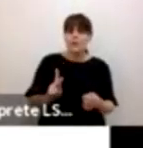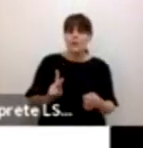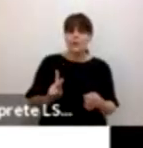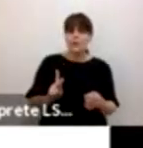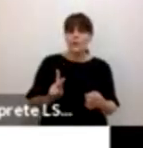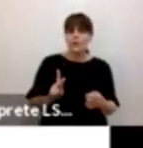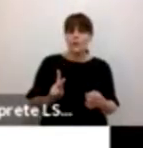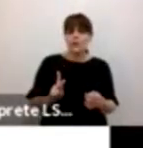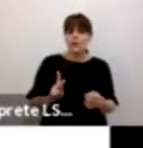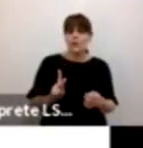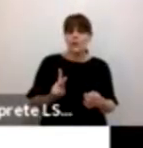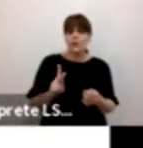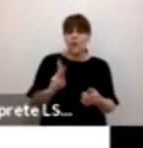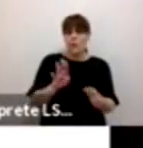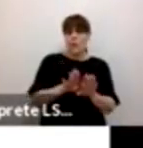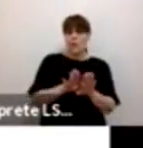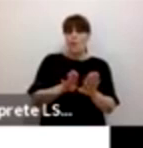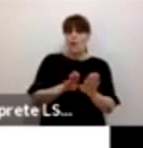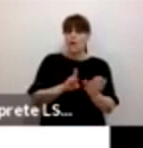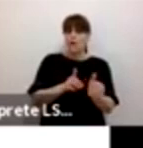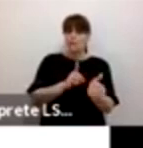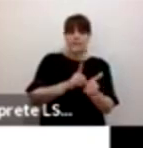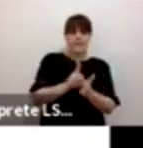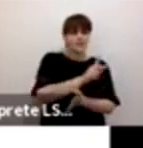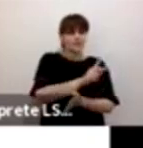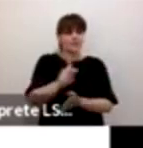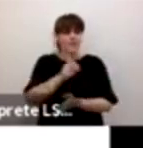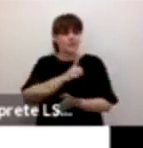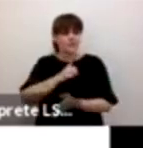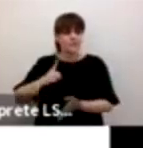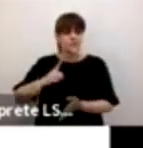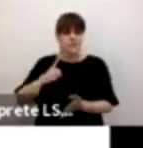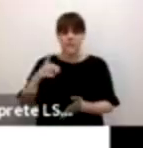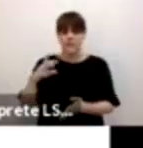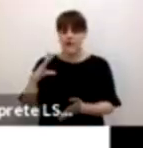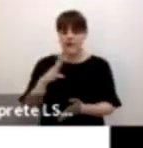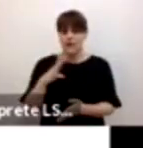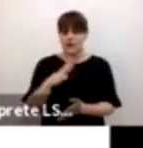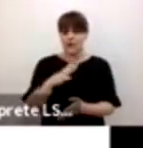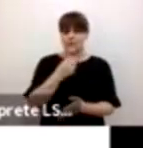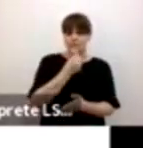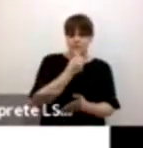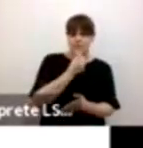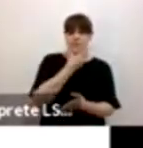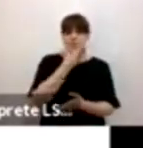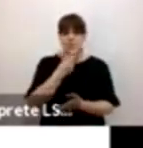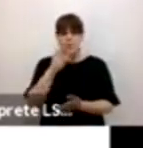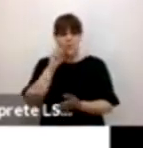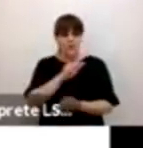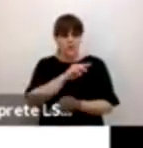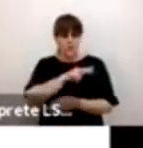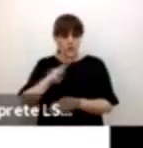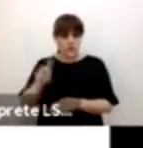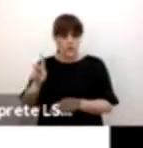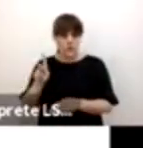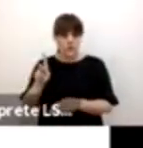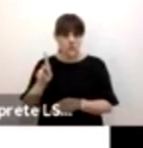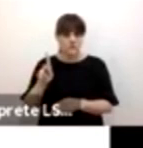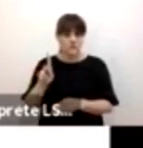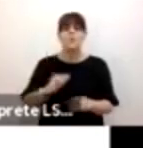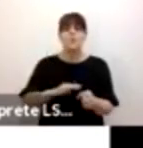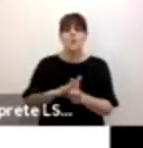derechos universales para niñas y niños y que tienen que ver con la posibilidad de acceder a una